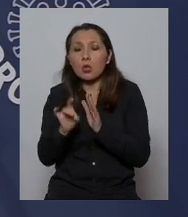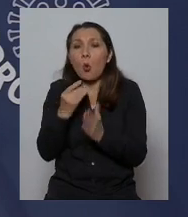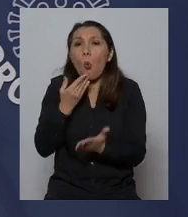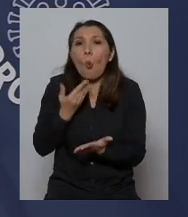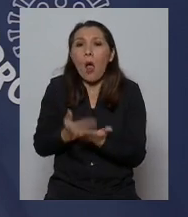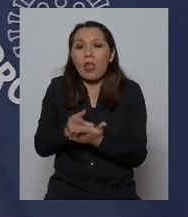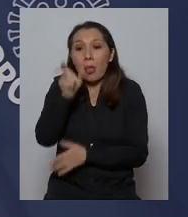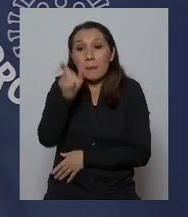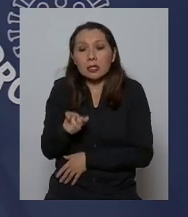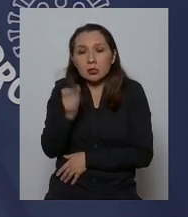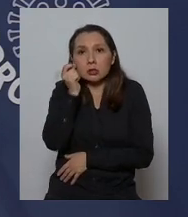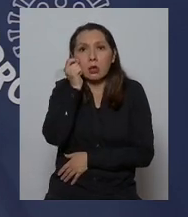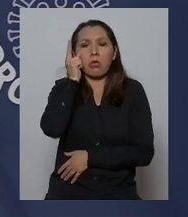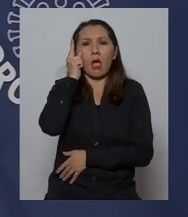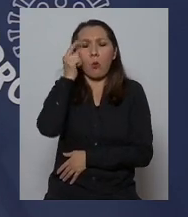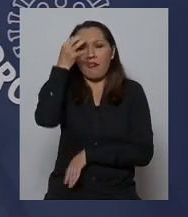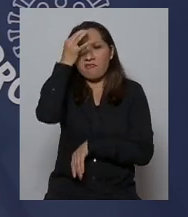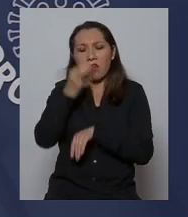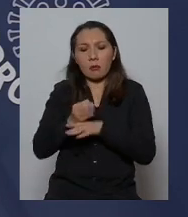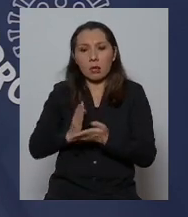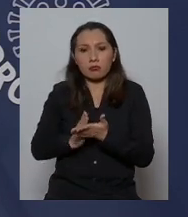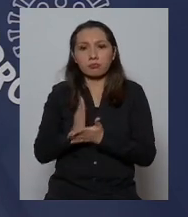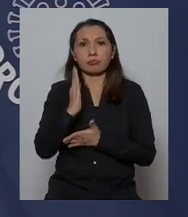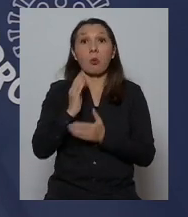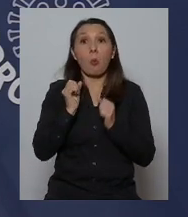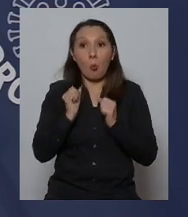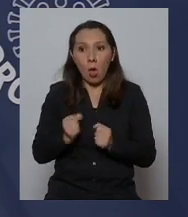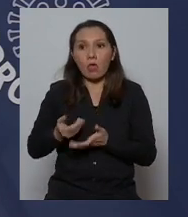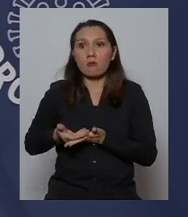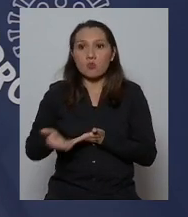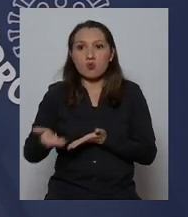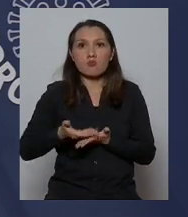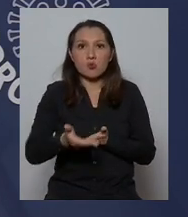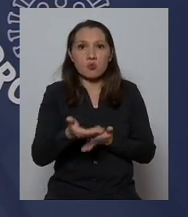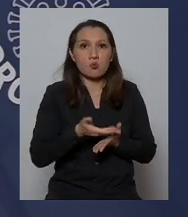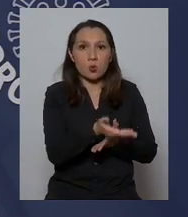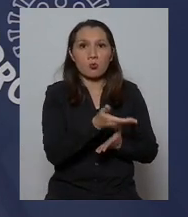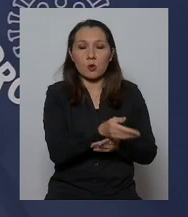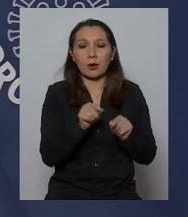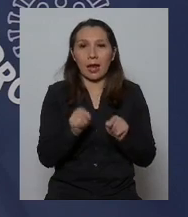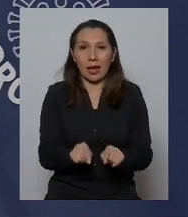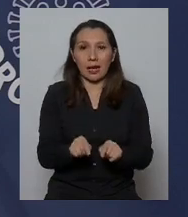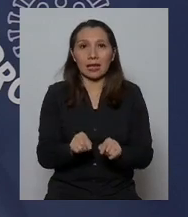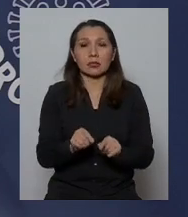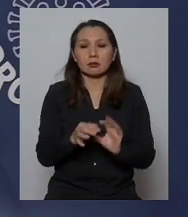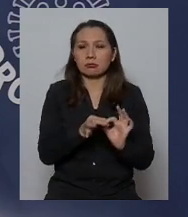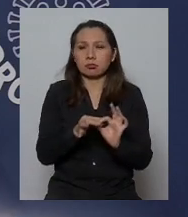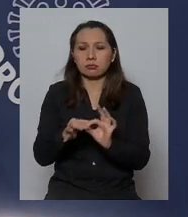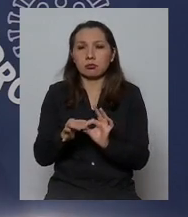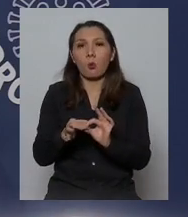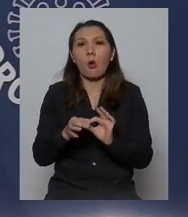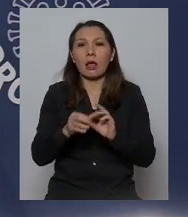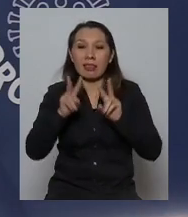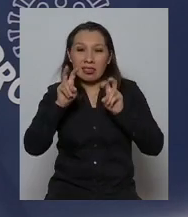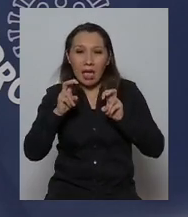cuando la persona comenzó a enfermarse y puede ser contagiante esto es una del punto de vista